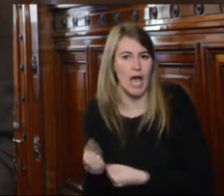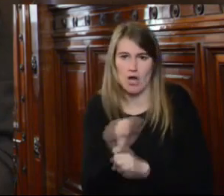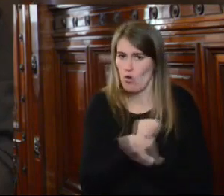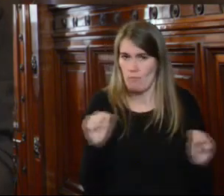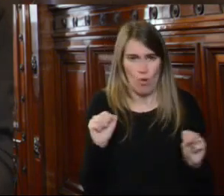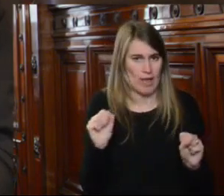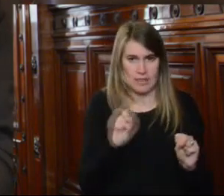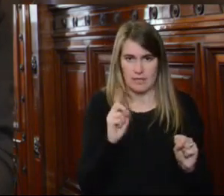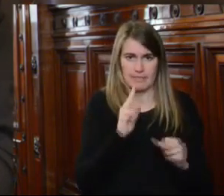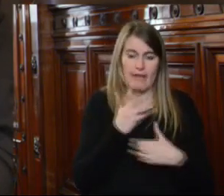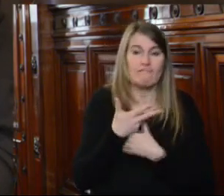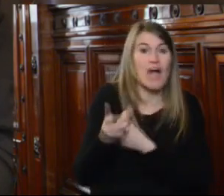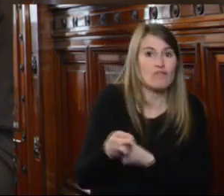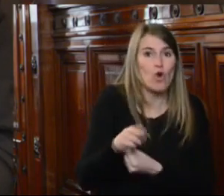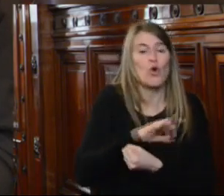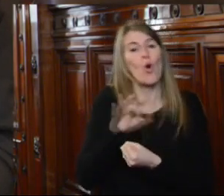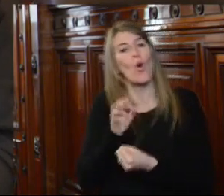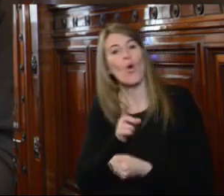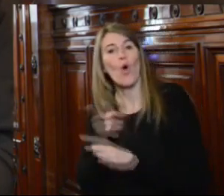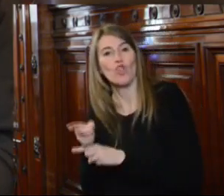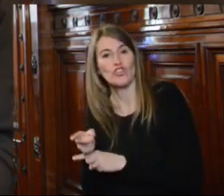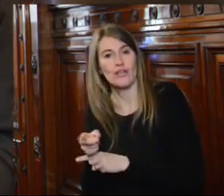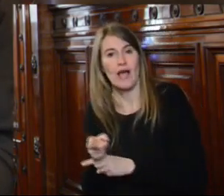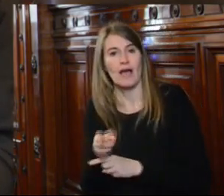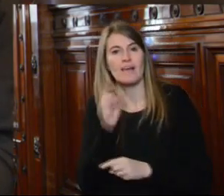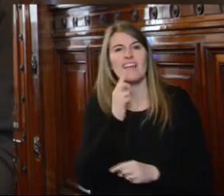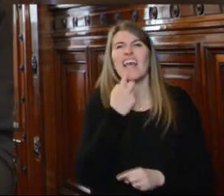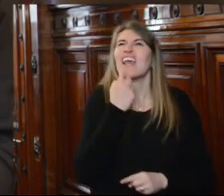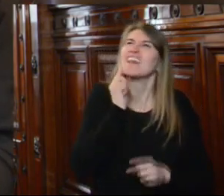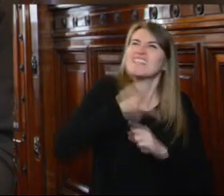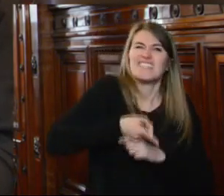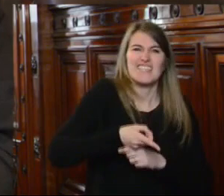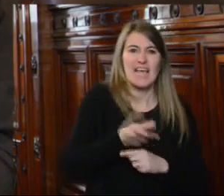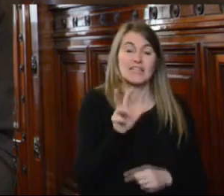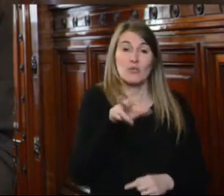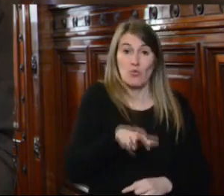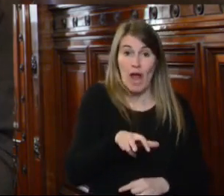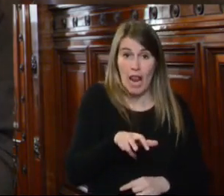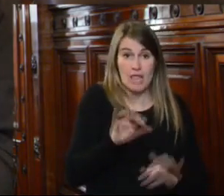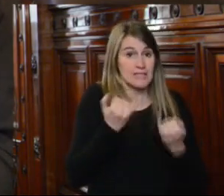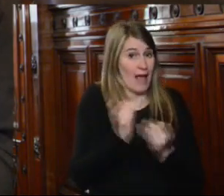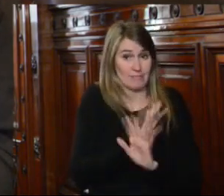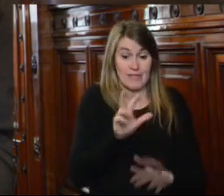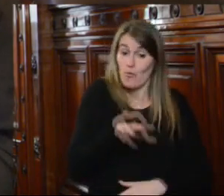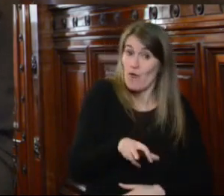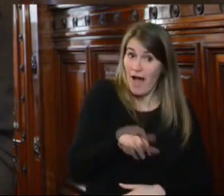pronunciarse a favor o en contra de lo decidido por el Tribunal de Apelaciones en lo civil de segundo turno porque